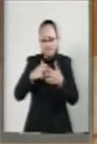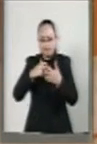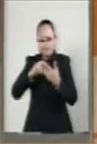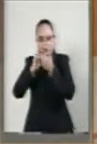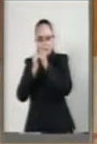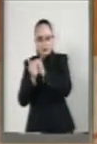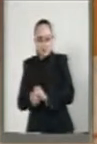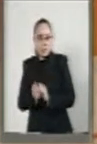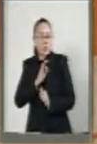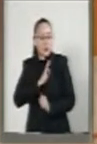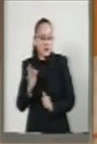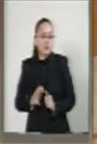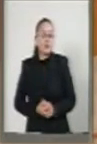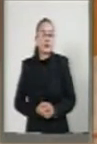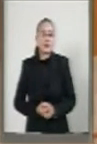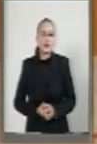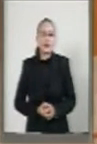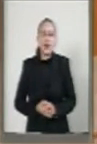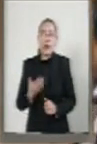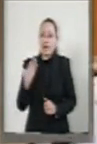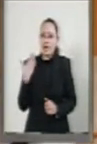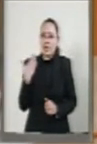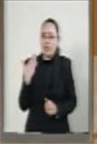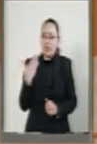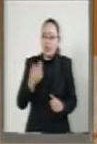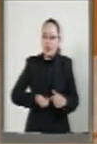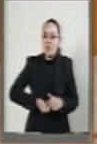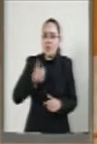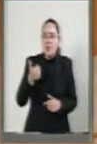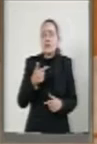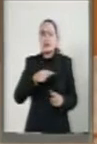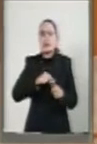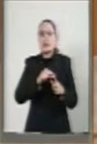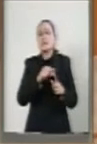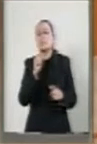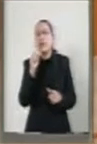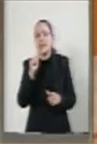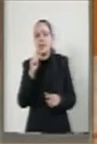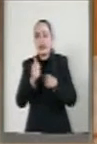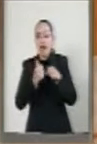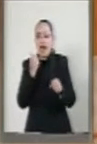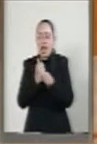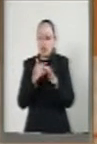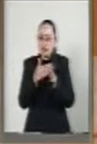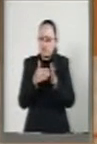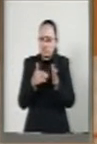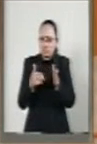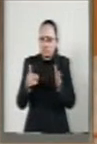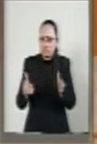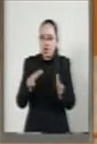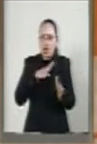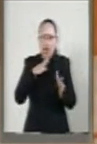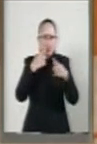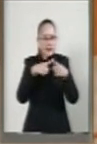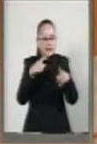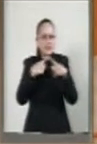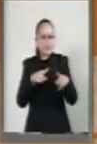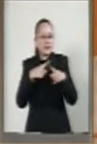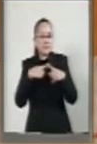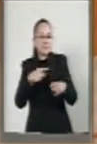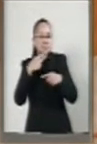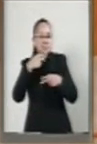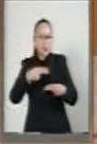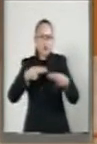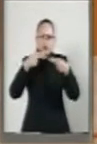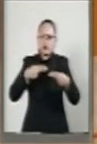fechas recientes y por primera ocasión, en más de 70 años, se llevaron a cabo las diferentes licitaciones